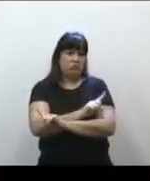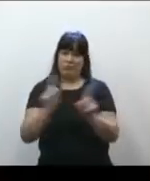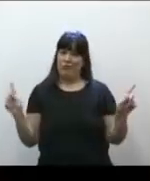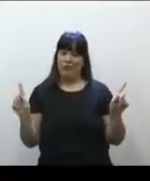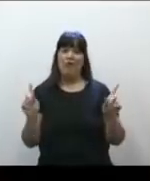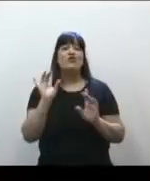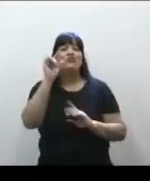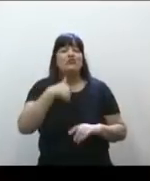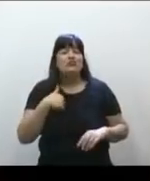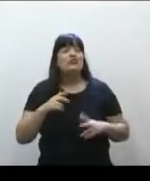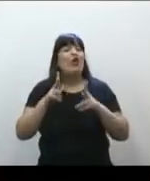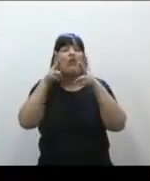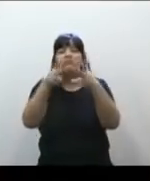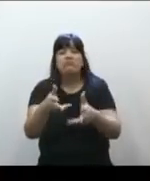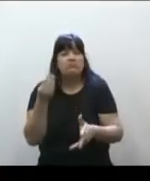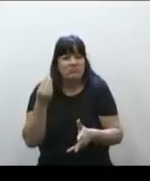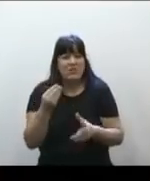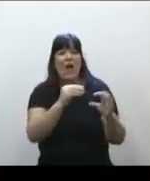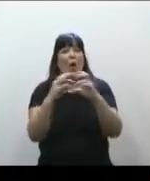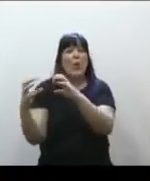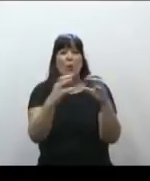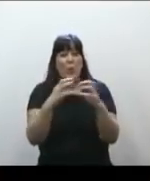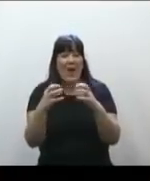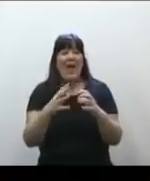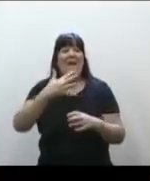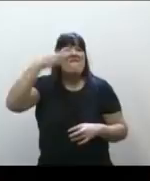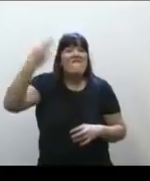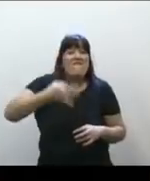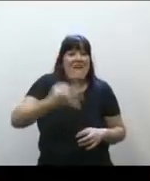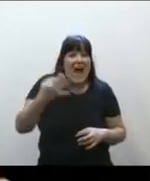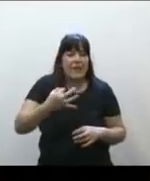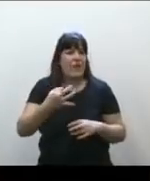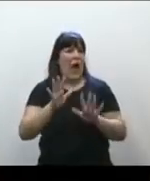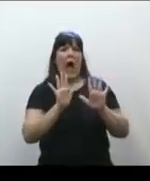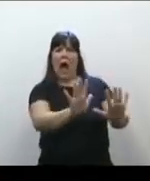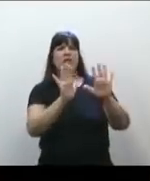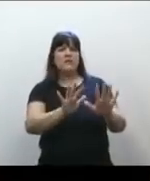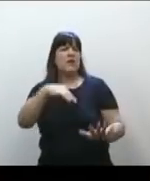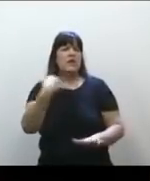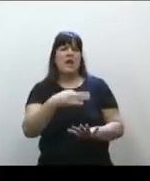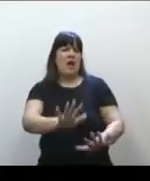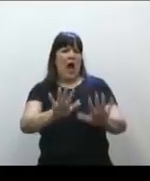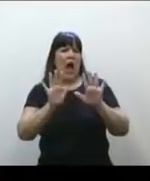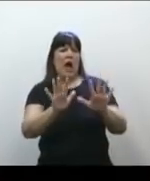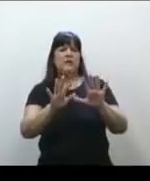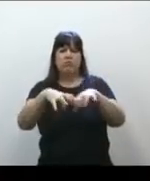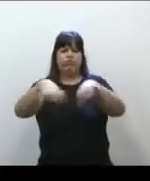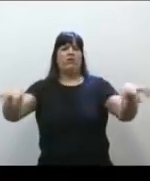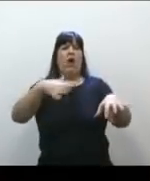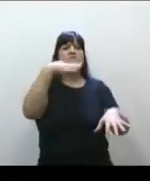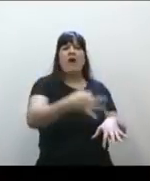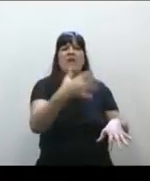Simplemente en este debate donde las verdades lejos están de ser absolutas y son sumamente relativas,